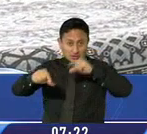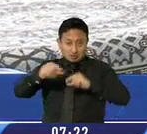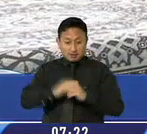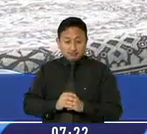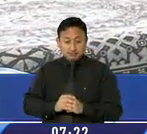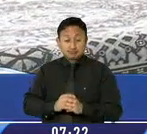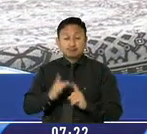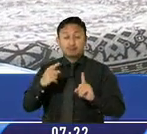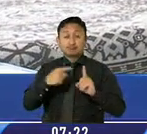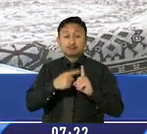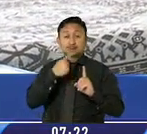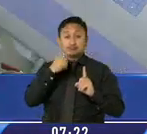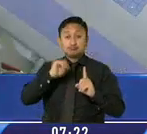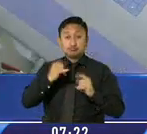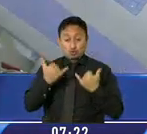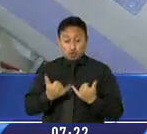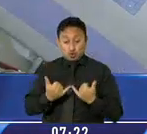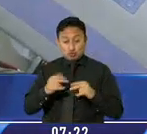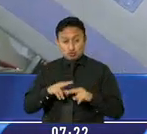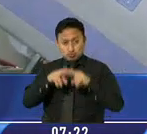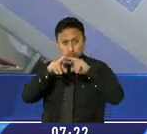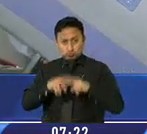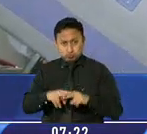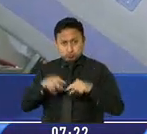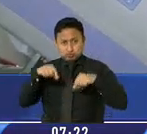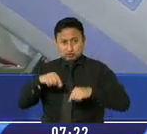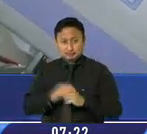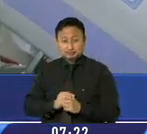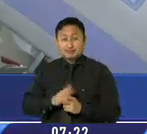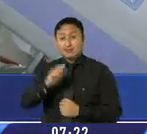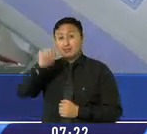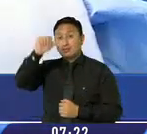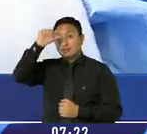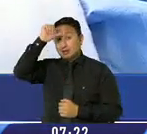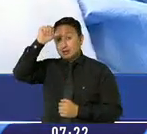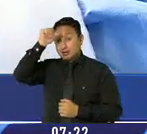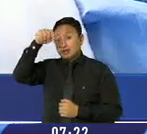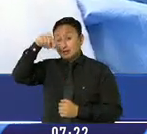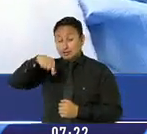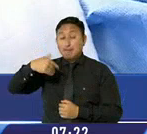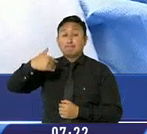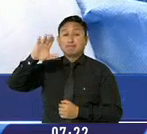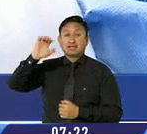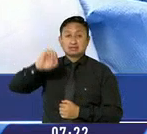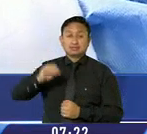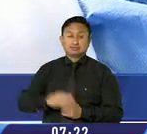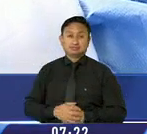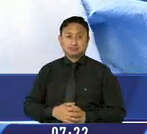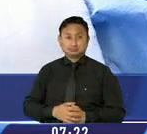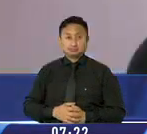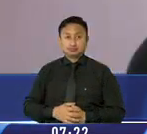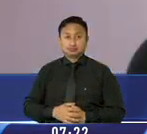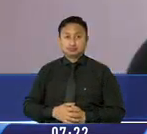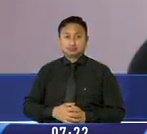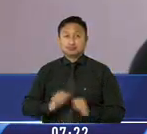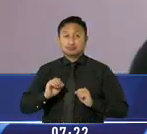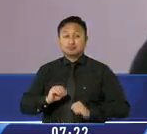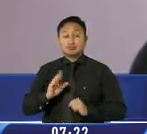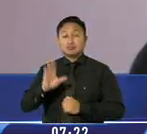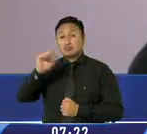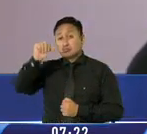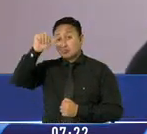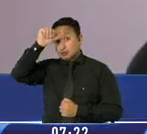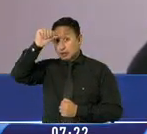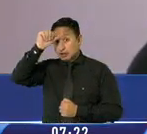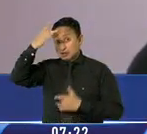Cárdenas asegura que en el rastreo que están realizando, la variante Delta sigue siendo la predominante en el país. Delta, que como sabemos es la